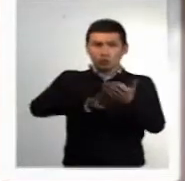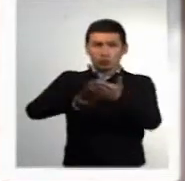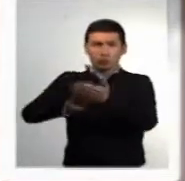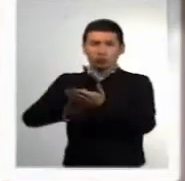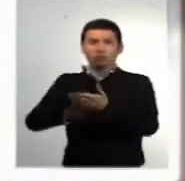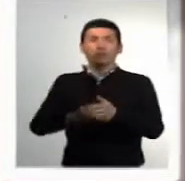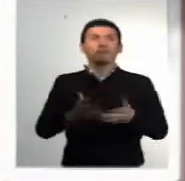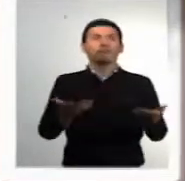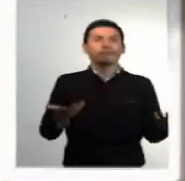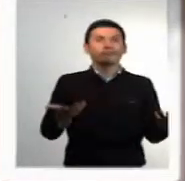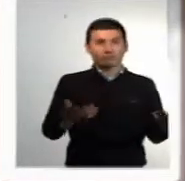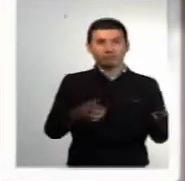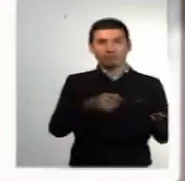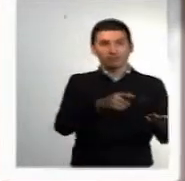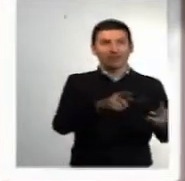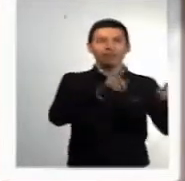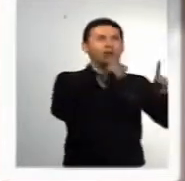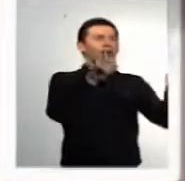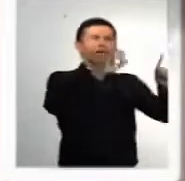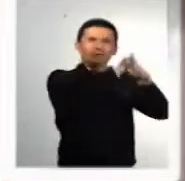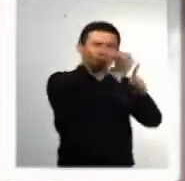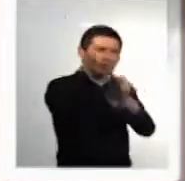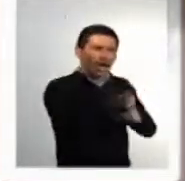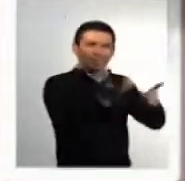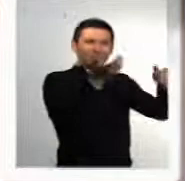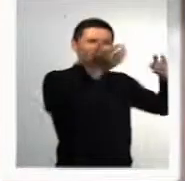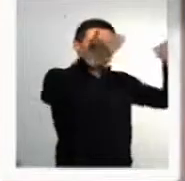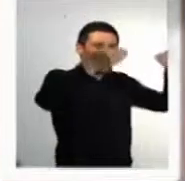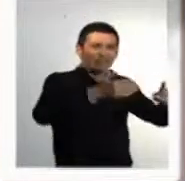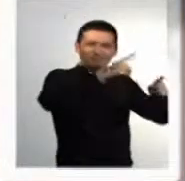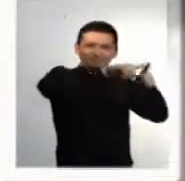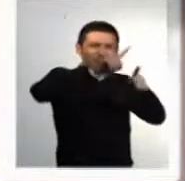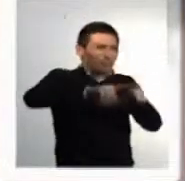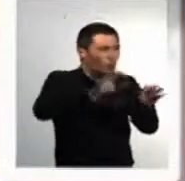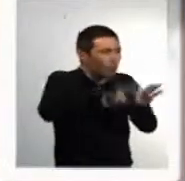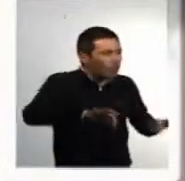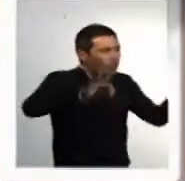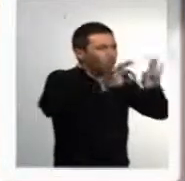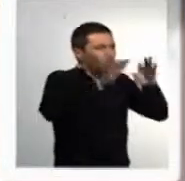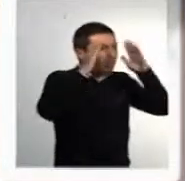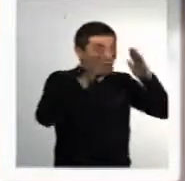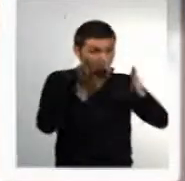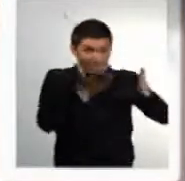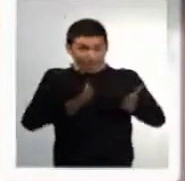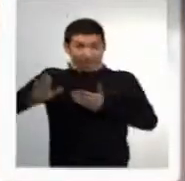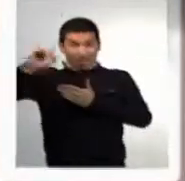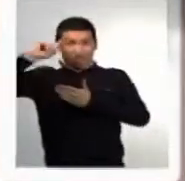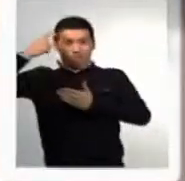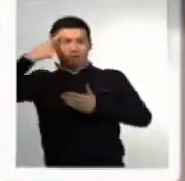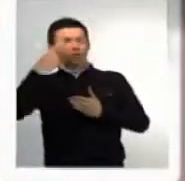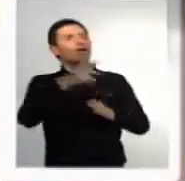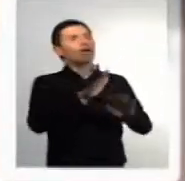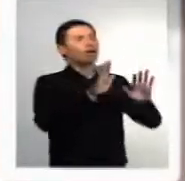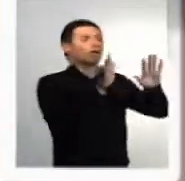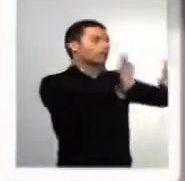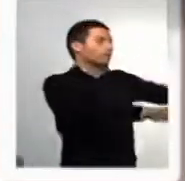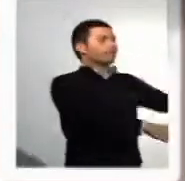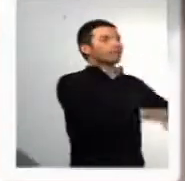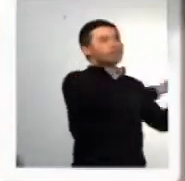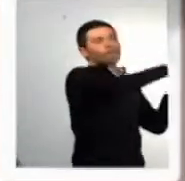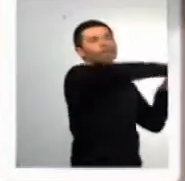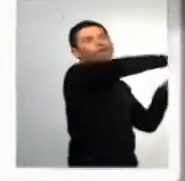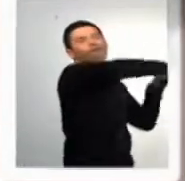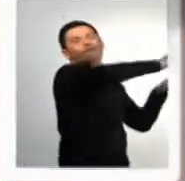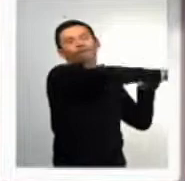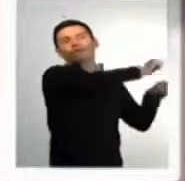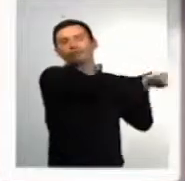al no ser tenido en cuenta lo social como una prioridad de gobierno dentro de los planes de gobierno pues digamos que terminamos por